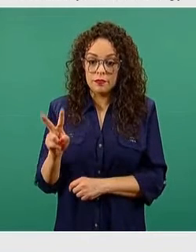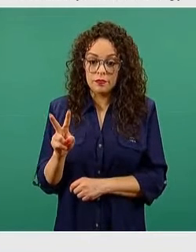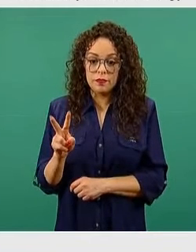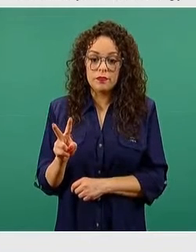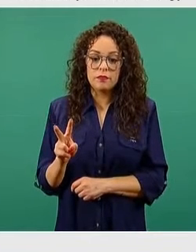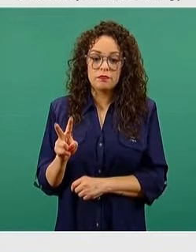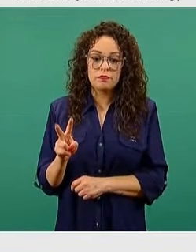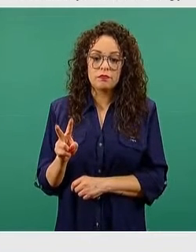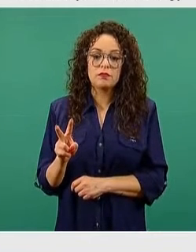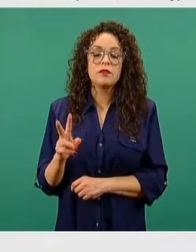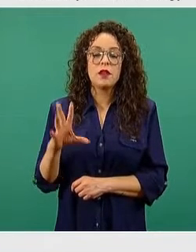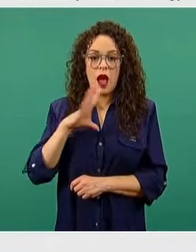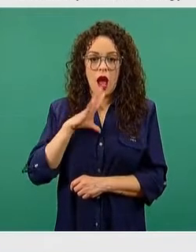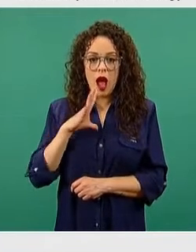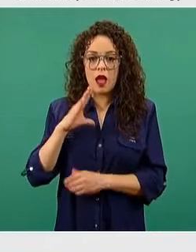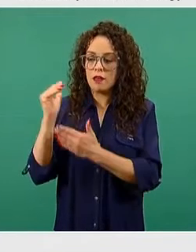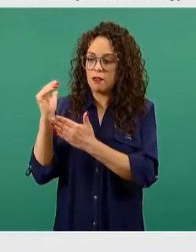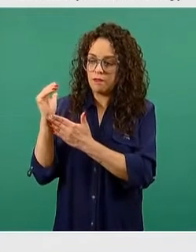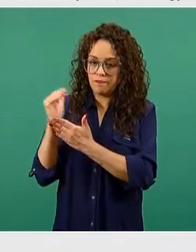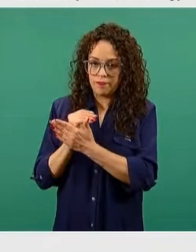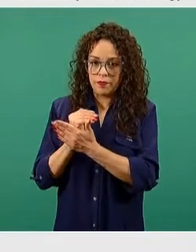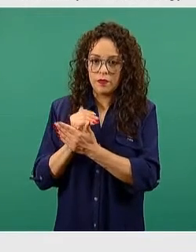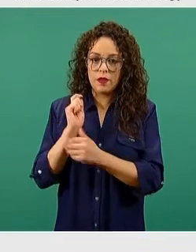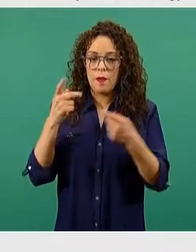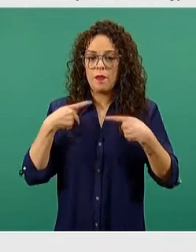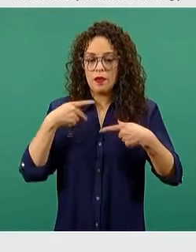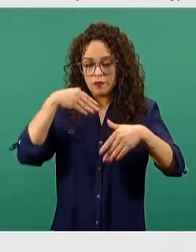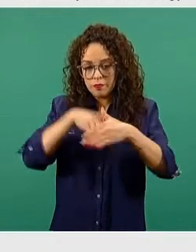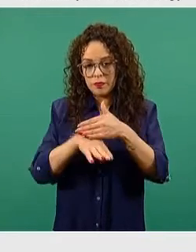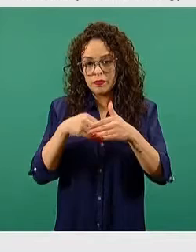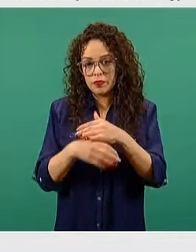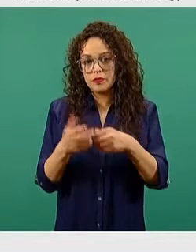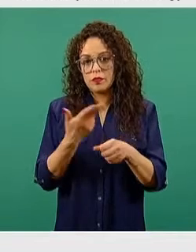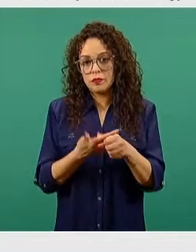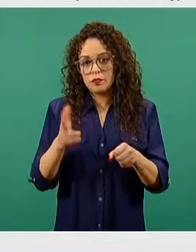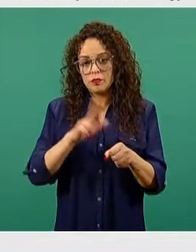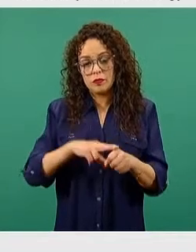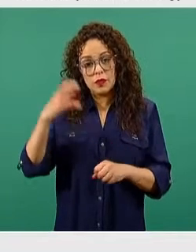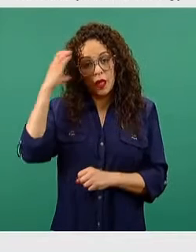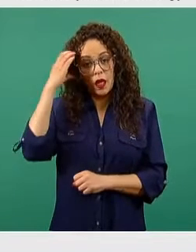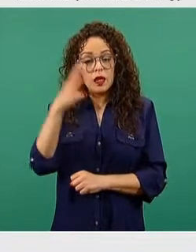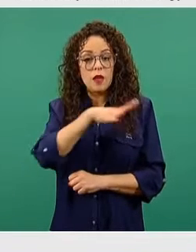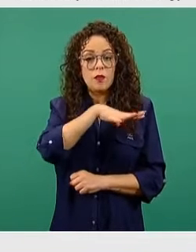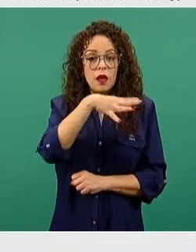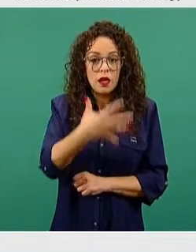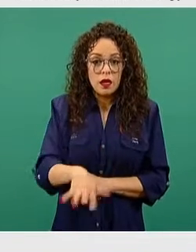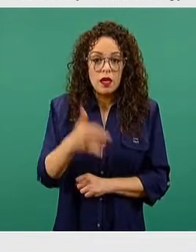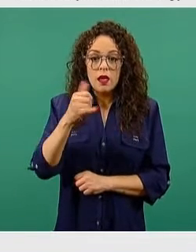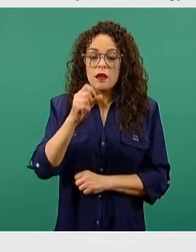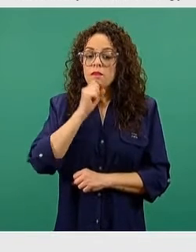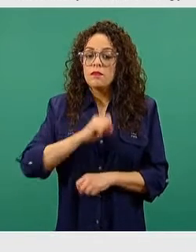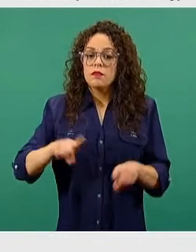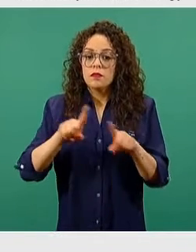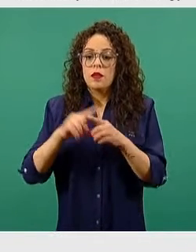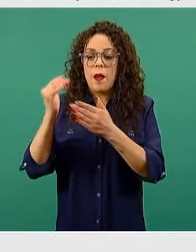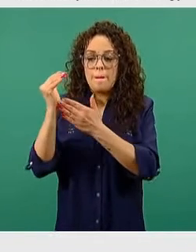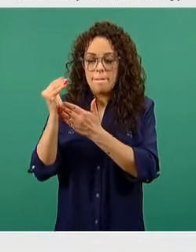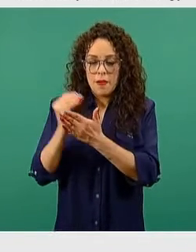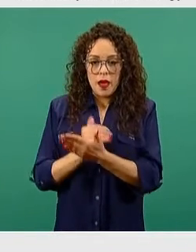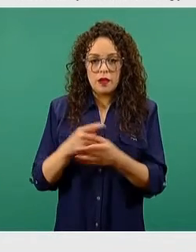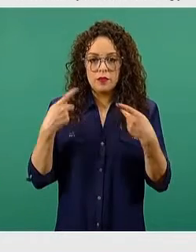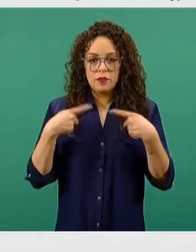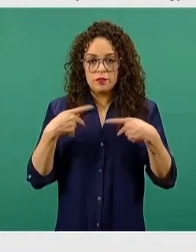gráfica tenemos tanto el descenso en hospitalizaciones de camas generales, como también un descenso también continuo, que por